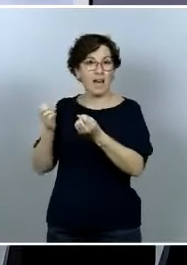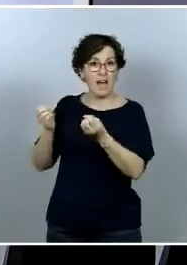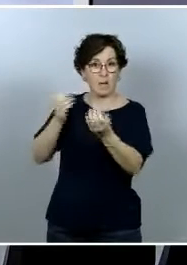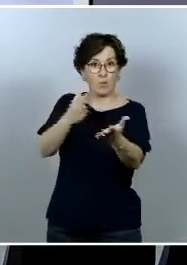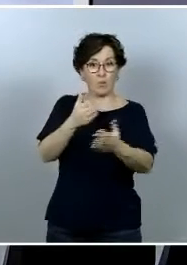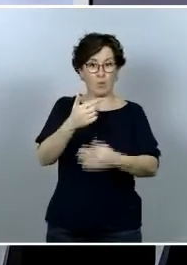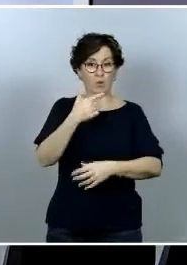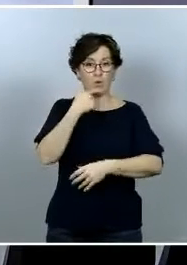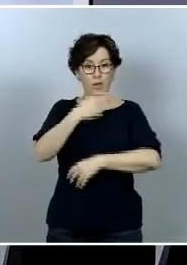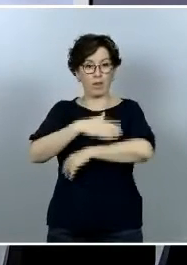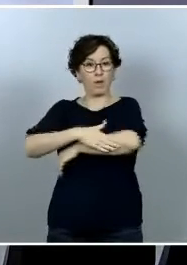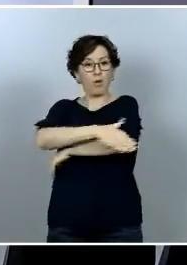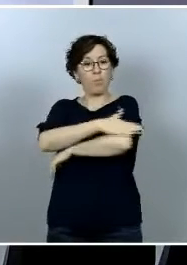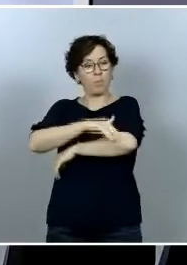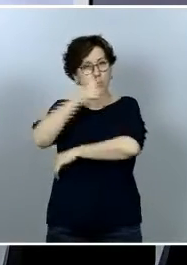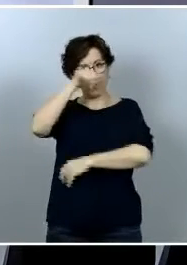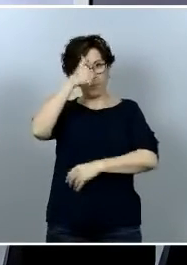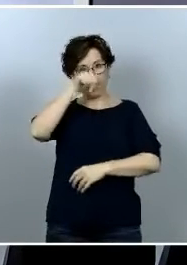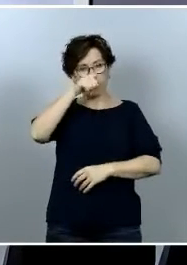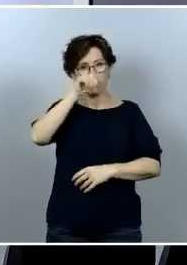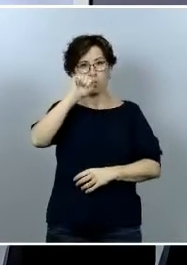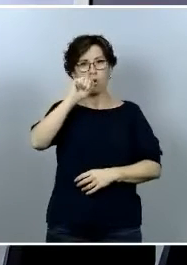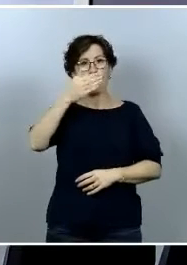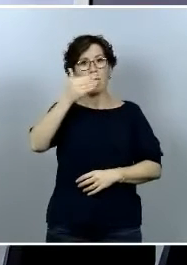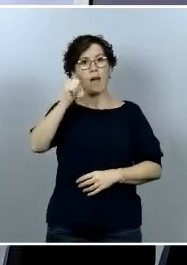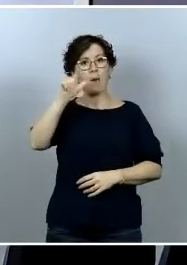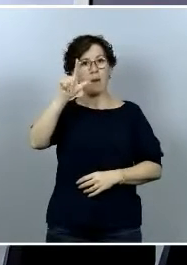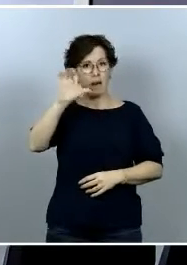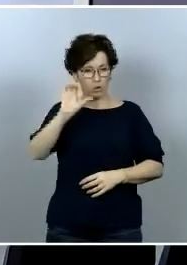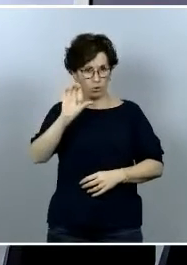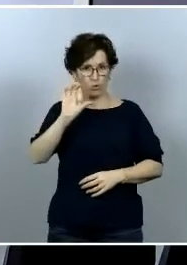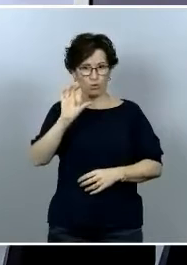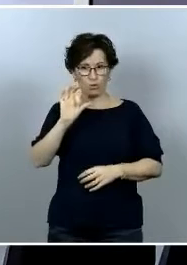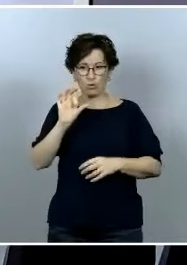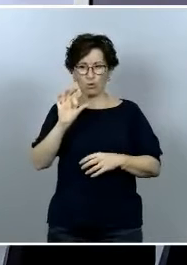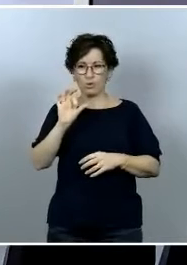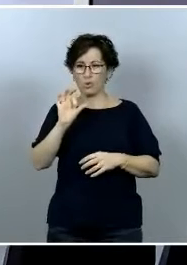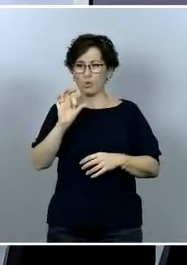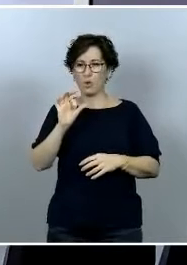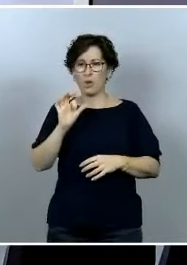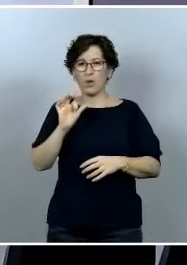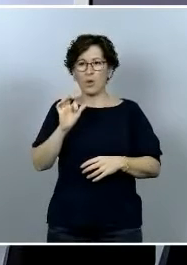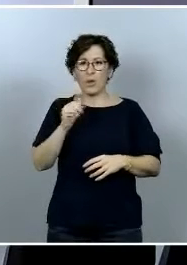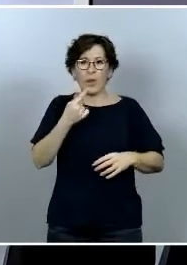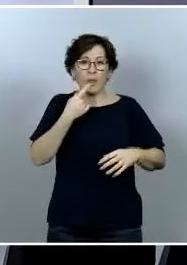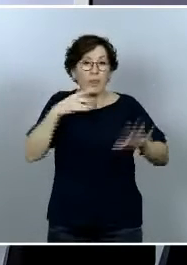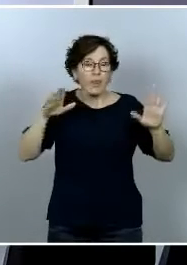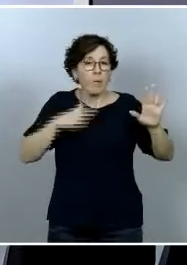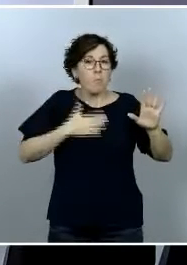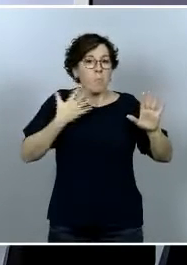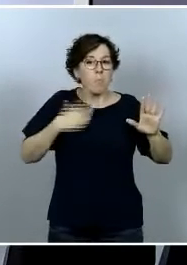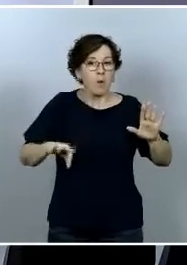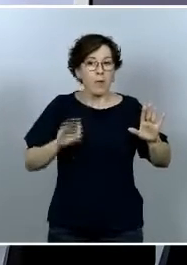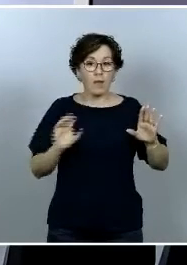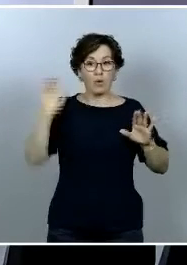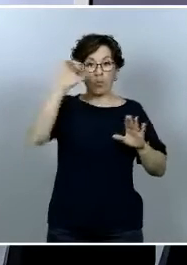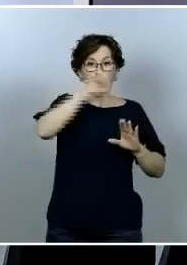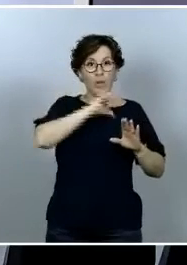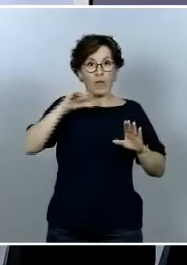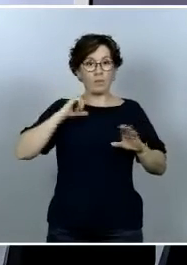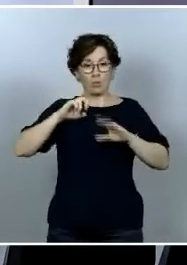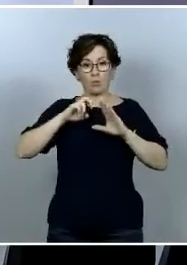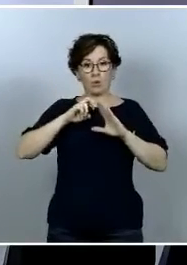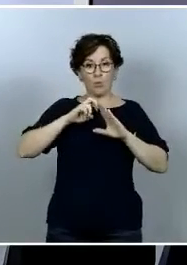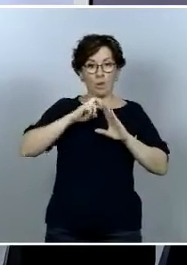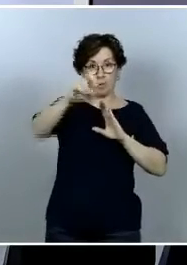José Luis Ábalos a una movilidad incluso entre comunidades autónomas que